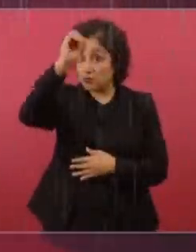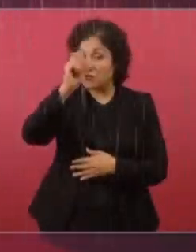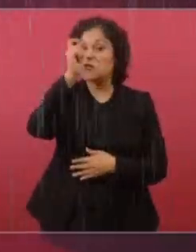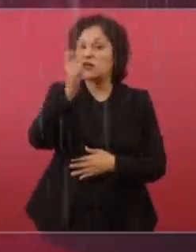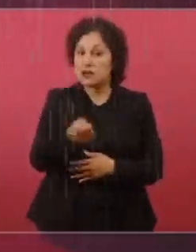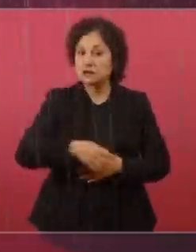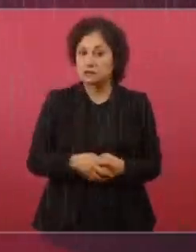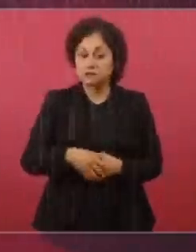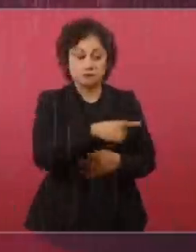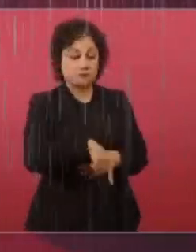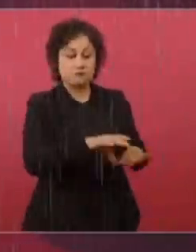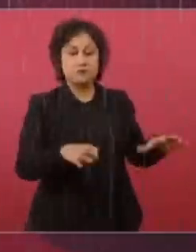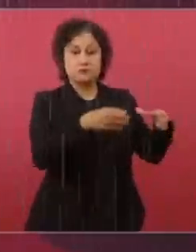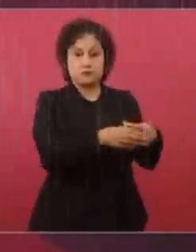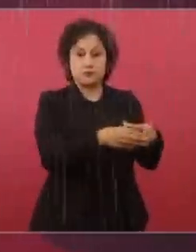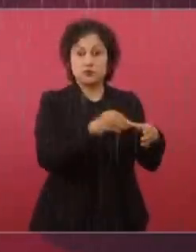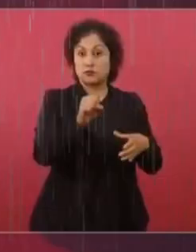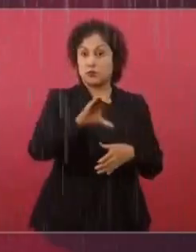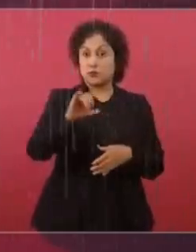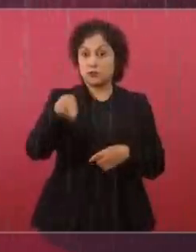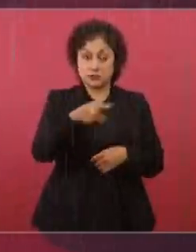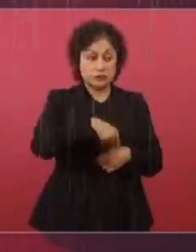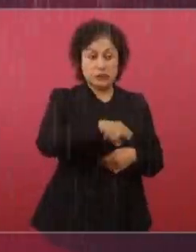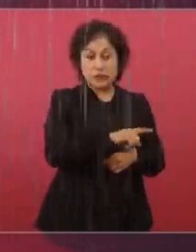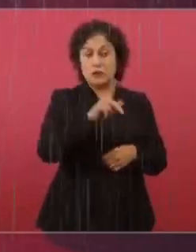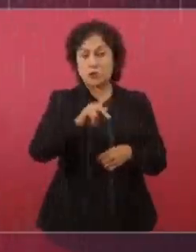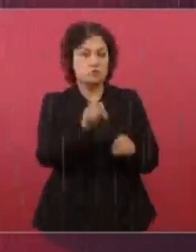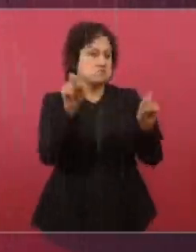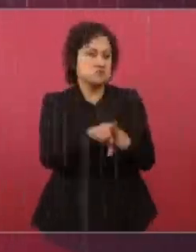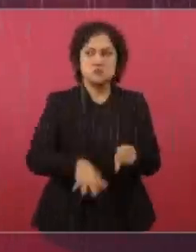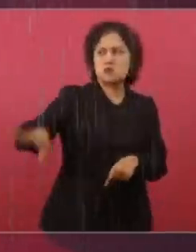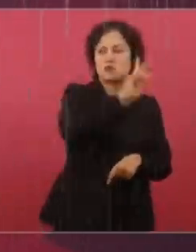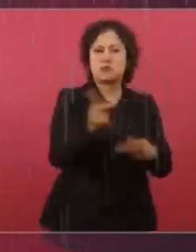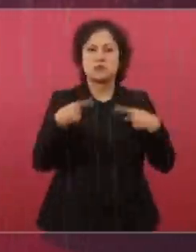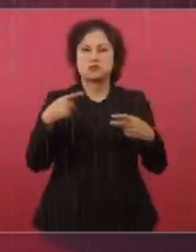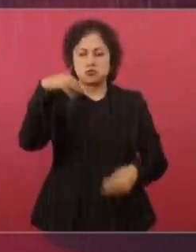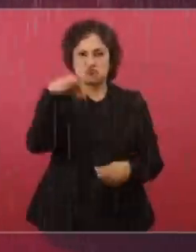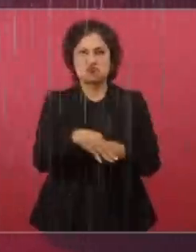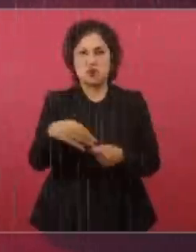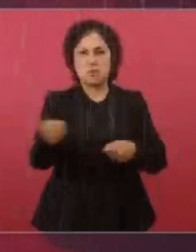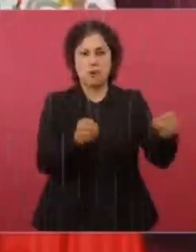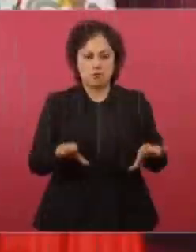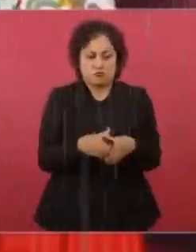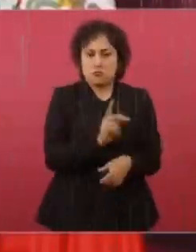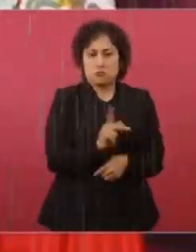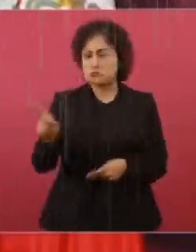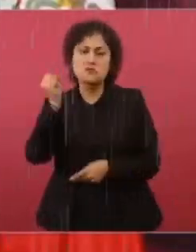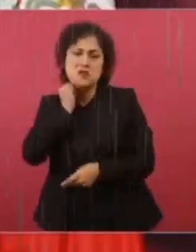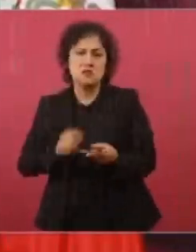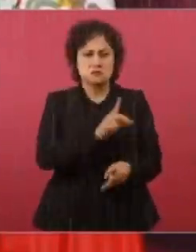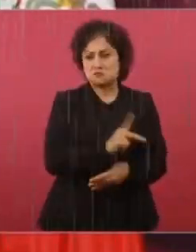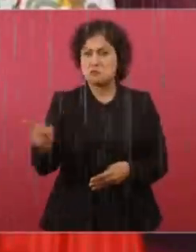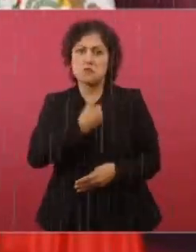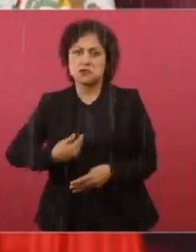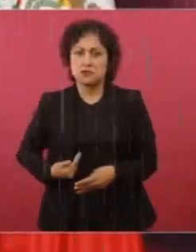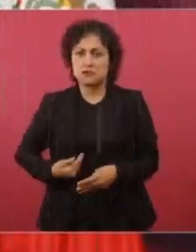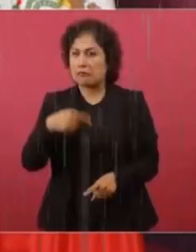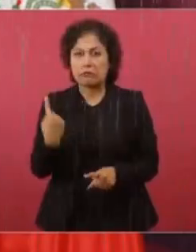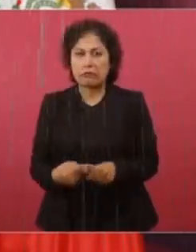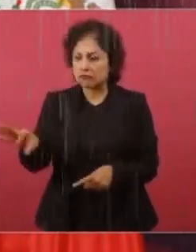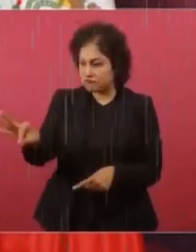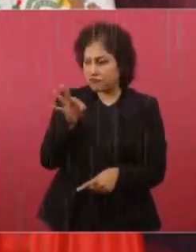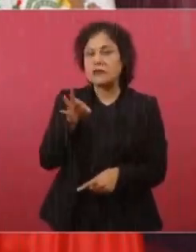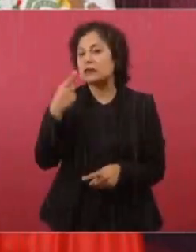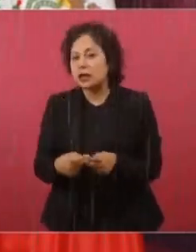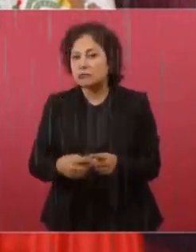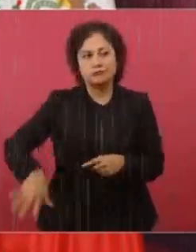a los integrantes del gobierno judicial. Cómo se elige al presidente, cómo se elige a los diputados, cómo se elige a los senadores. Es el pueblo que los